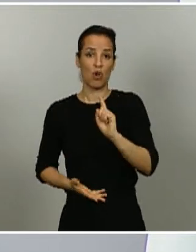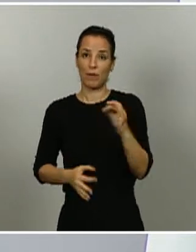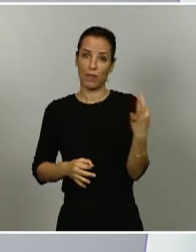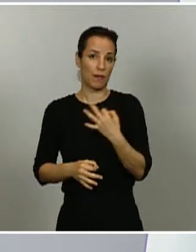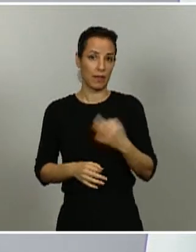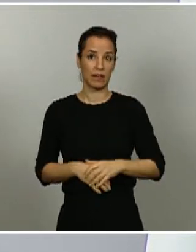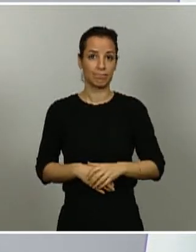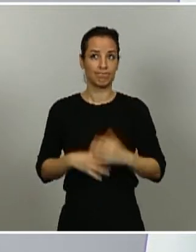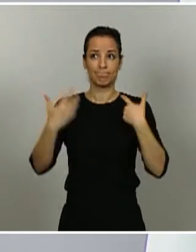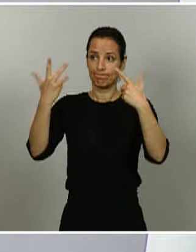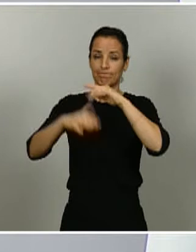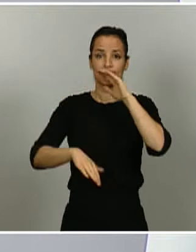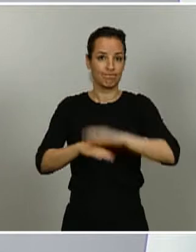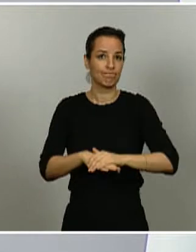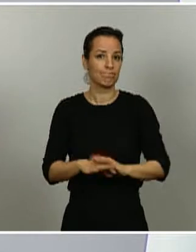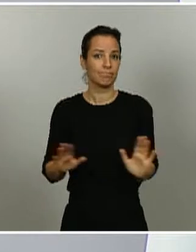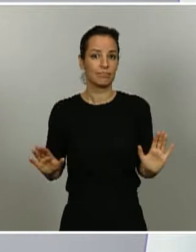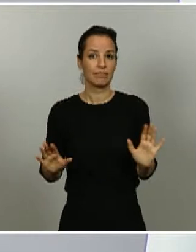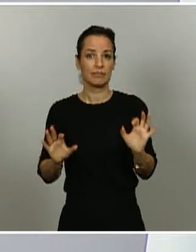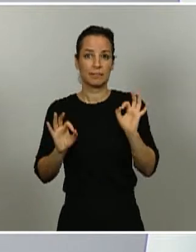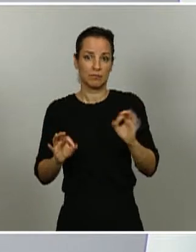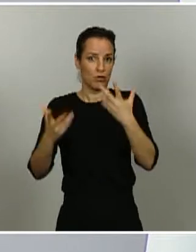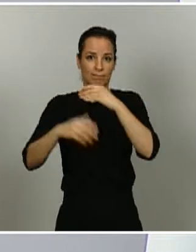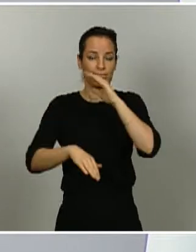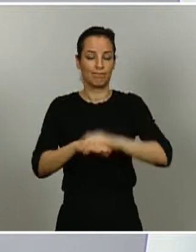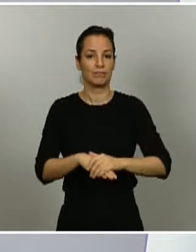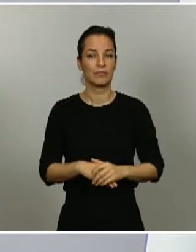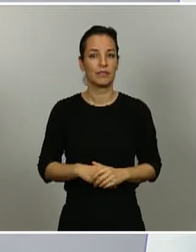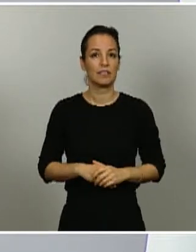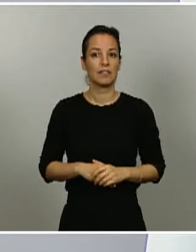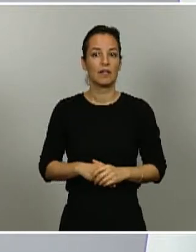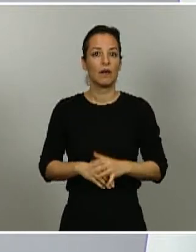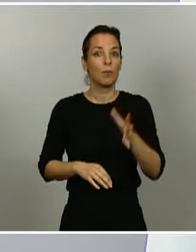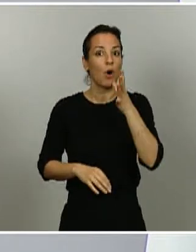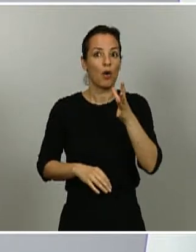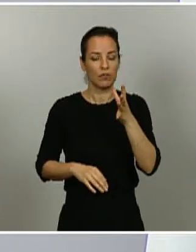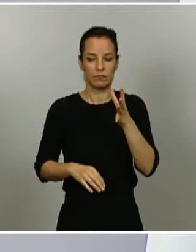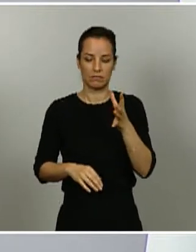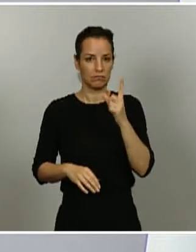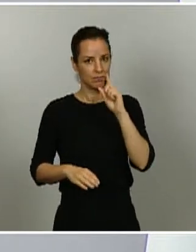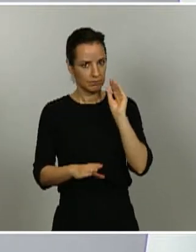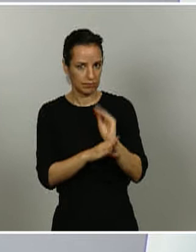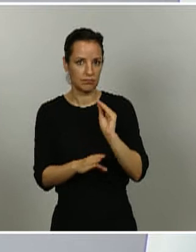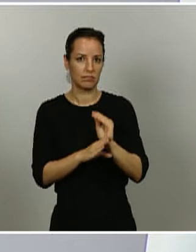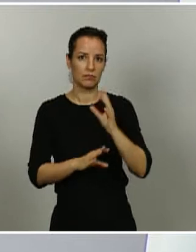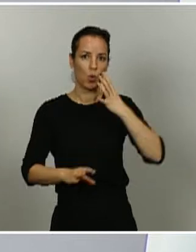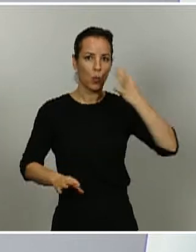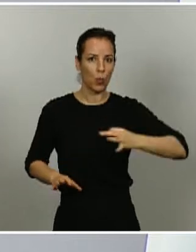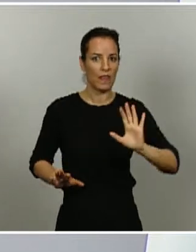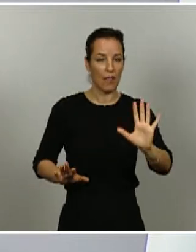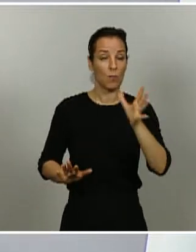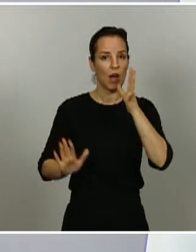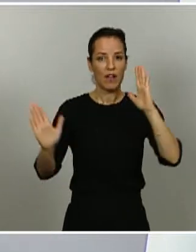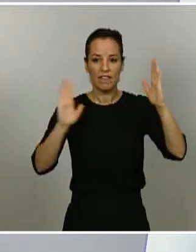concordancia con las recomendaciones que nos hacen. Y hay que tomarlas pues por precaución y por polencia porque estamos en una fase de desescalado